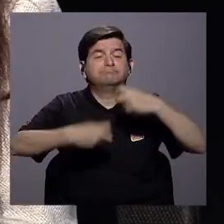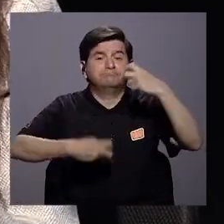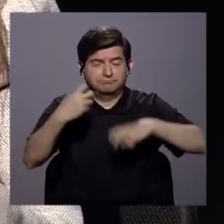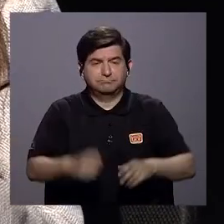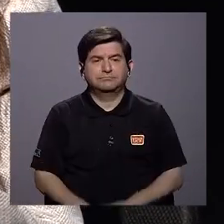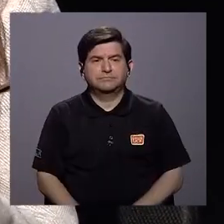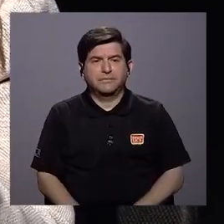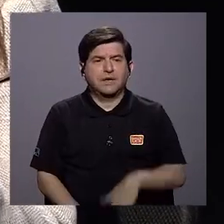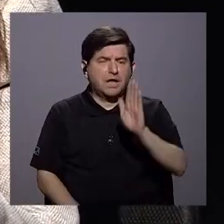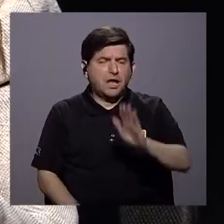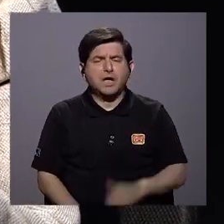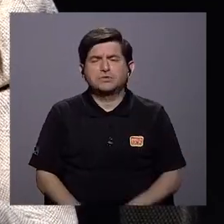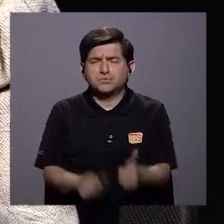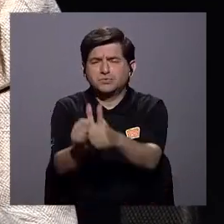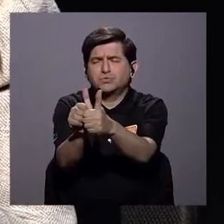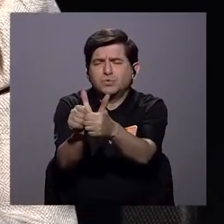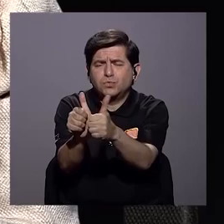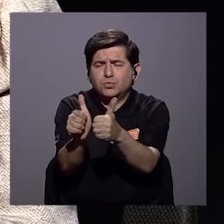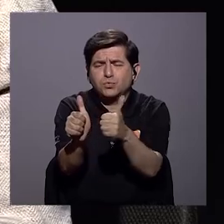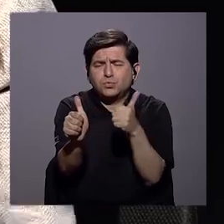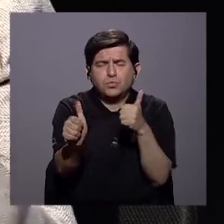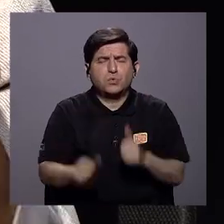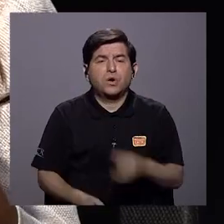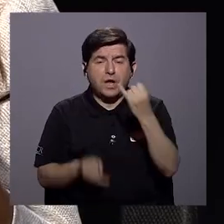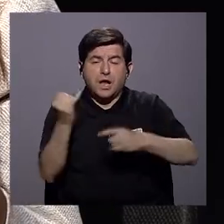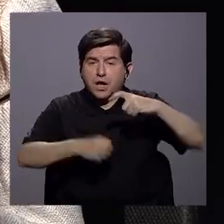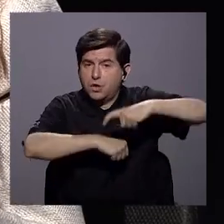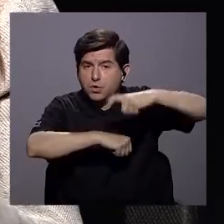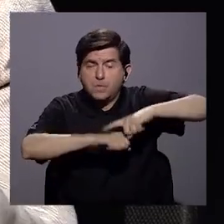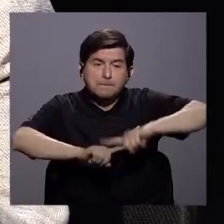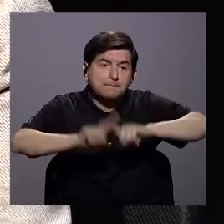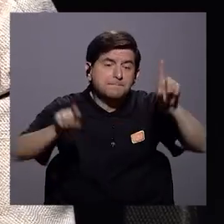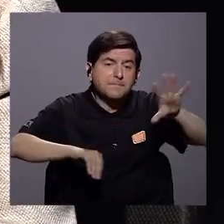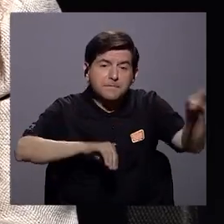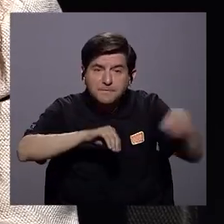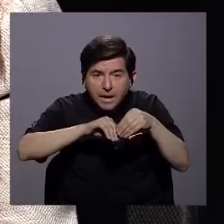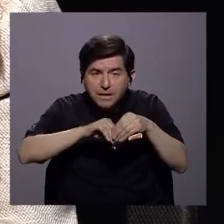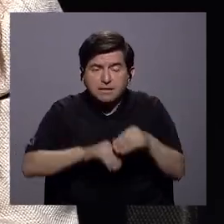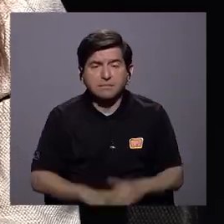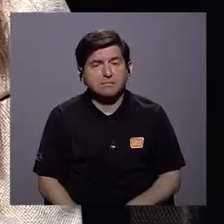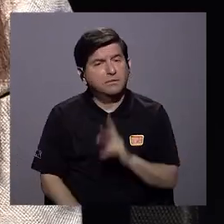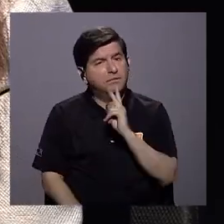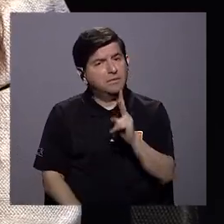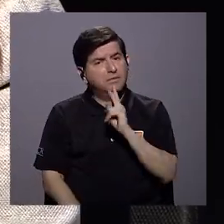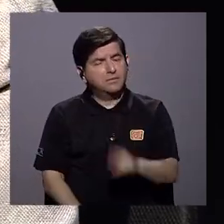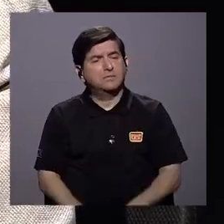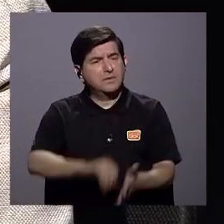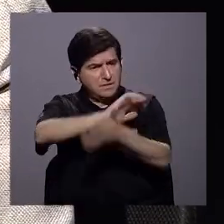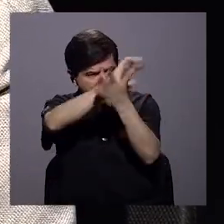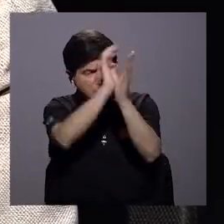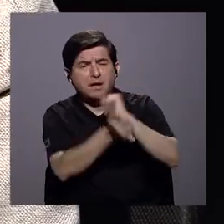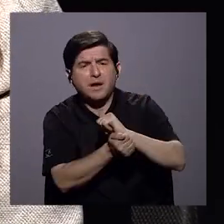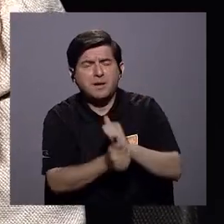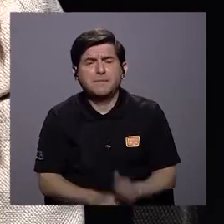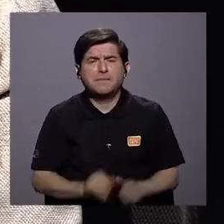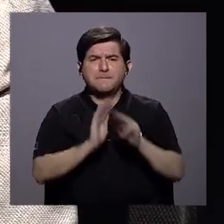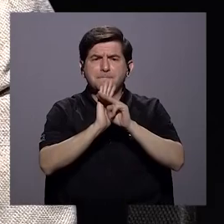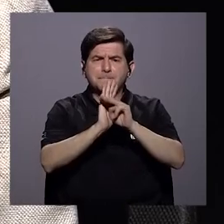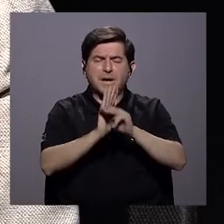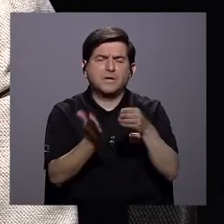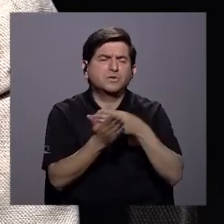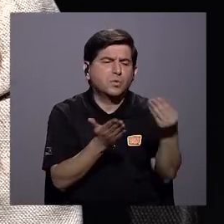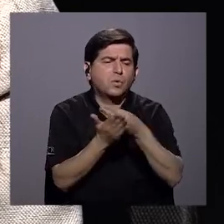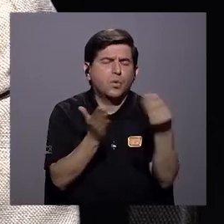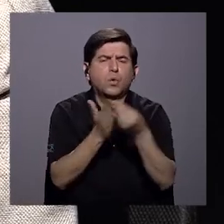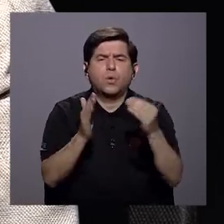en términos de su desaceleración en los últimos periodos, pero además también es cierto que está cambiando mucho los patrones de